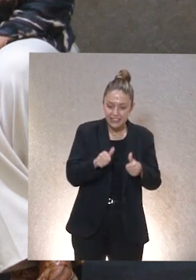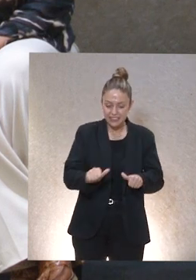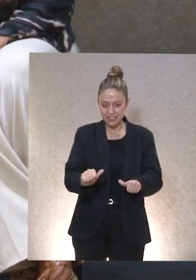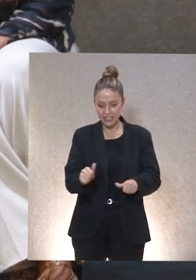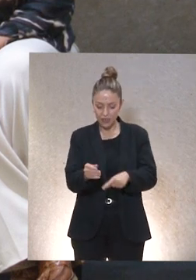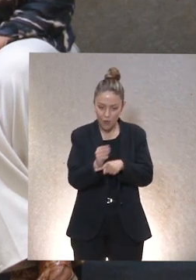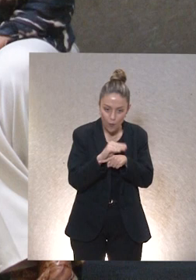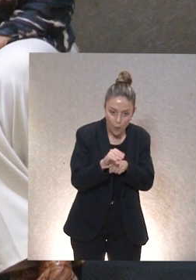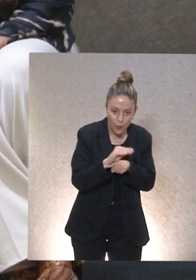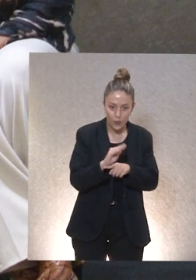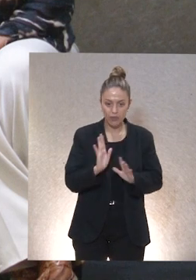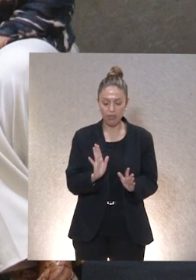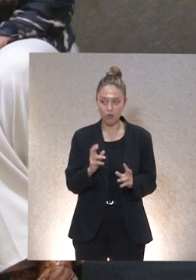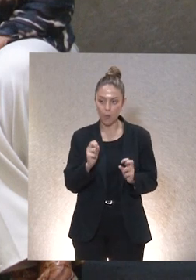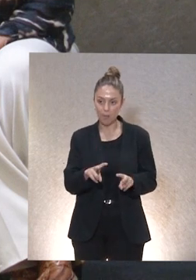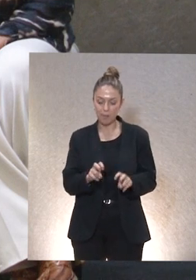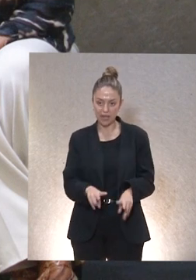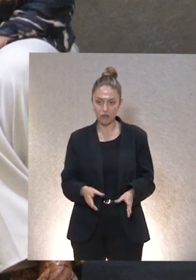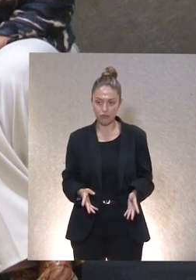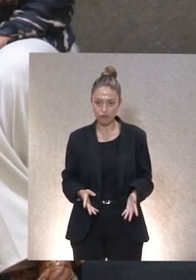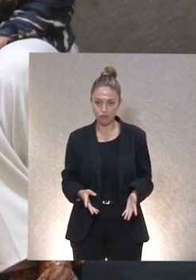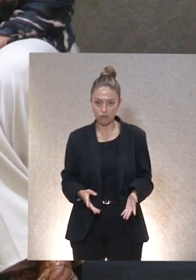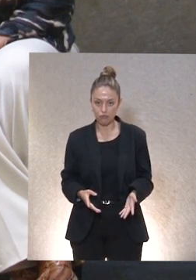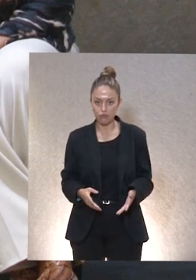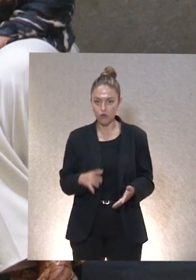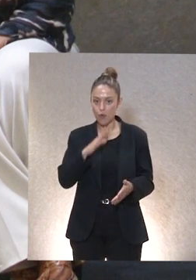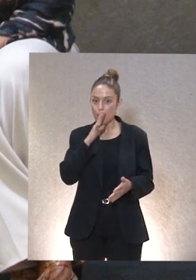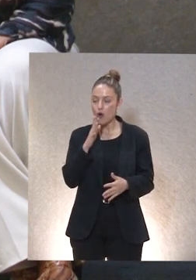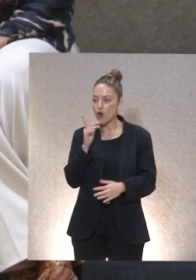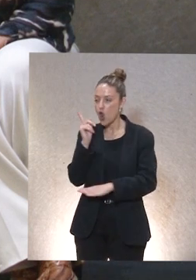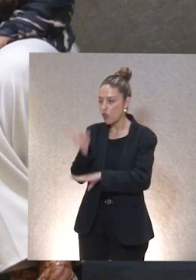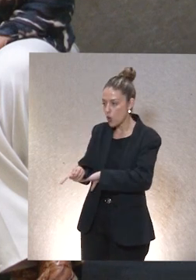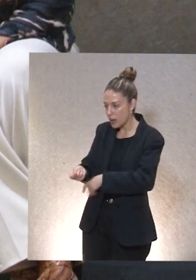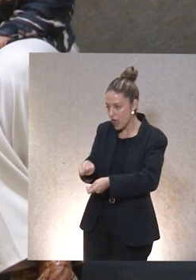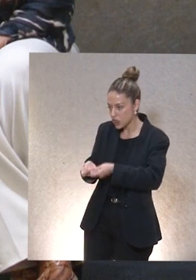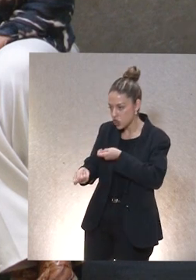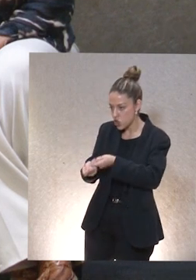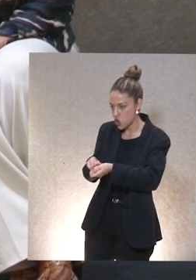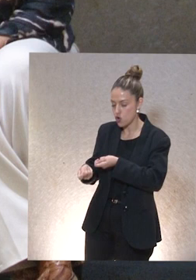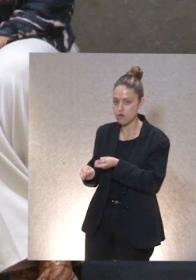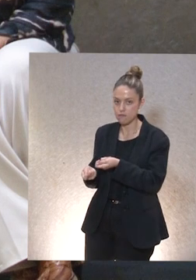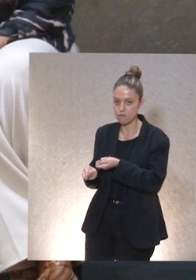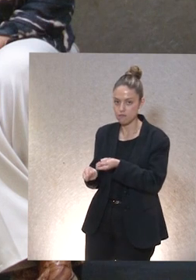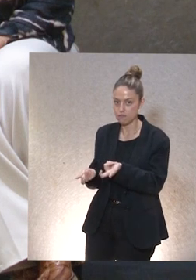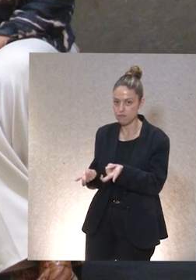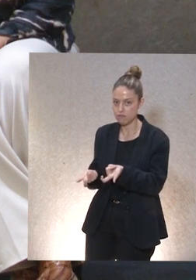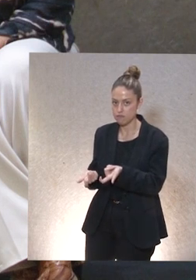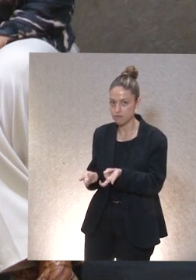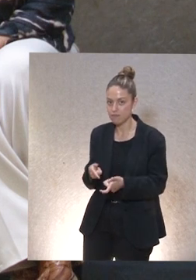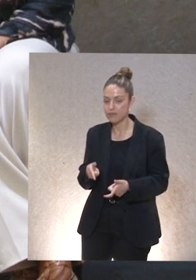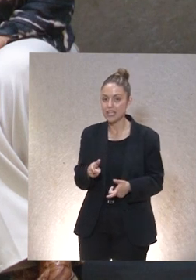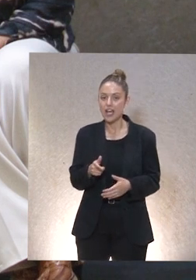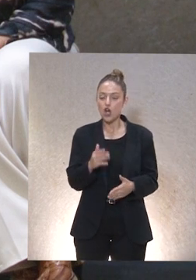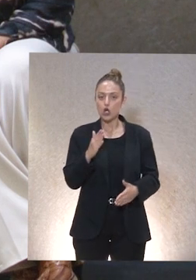cuide, todavía es peor porque ahí hay dominación. En la medida en que el robot tenga